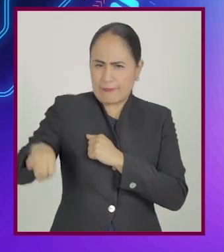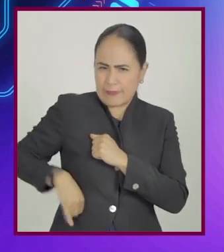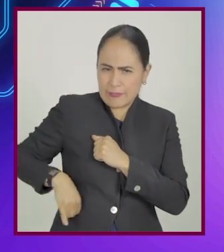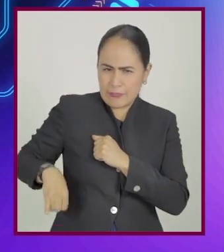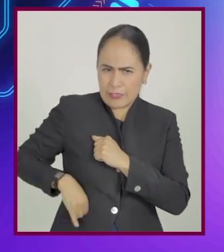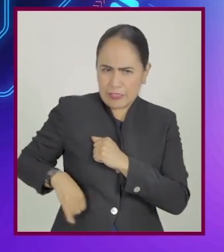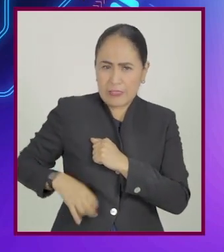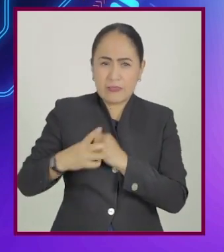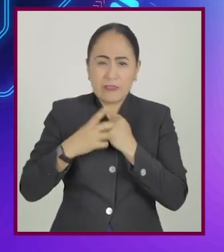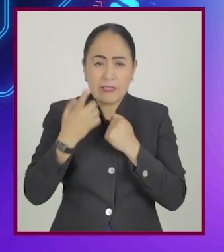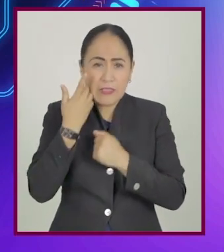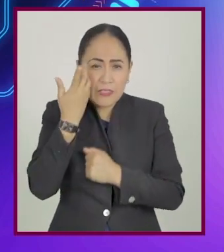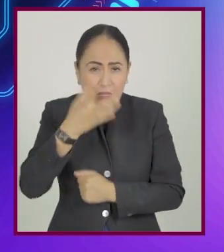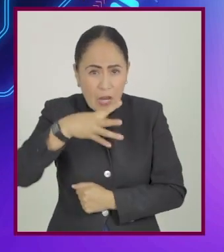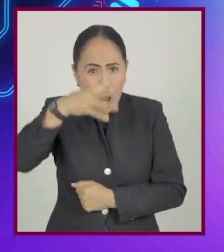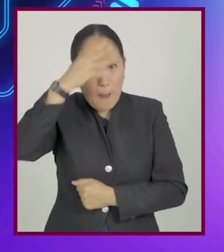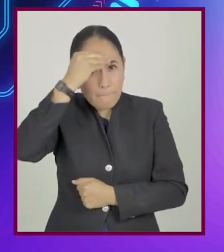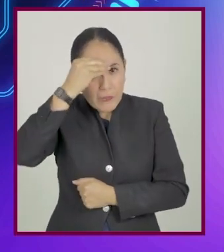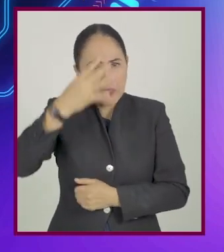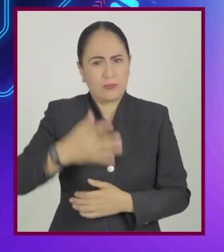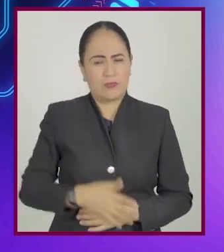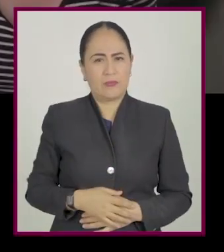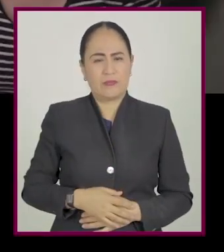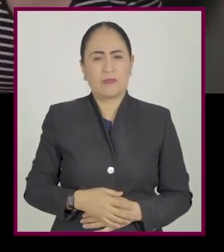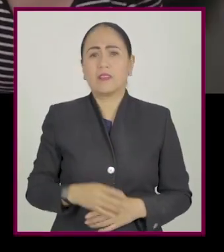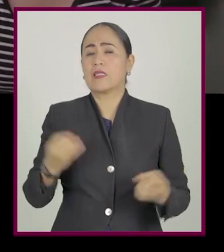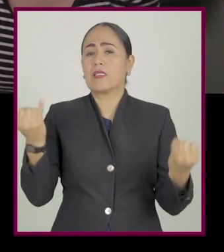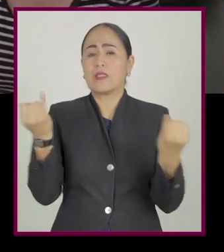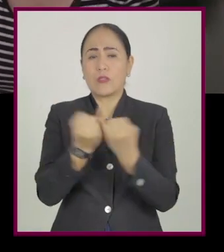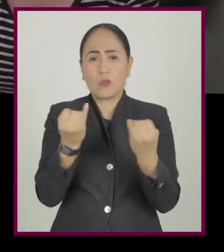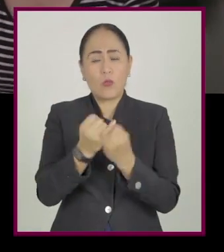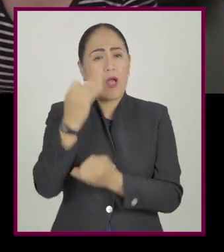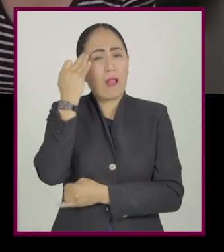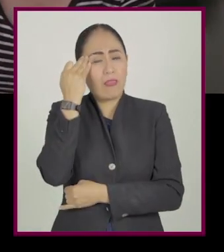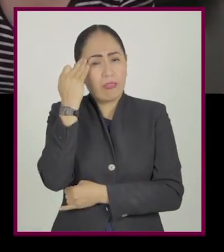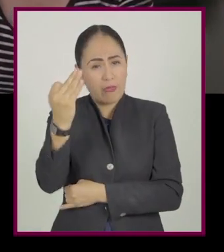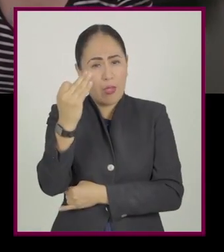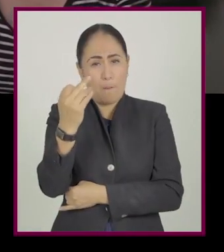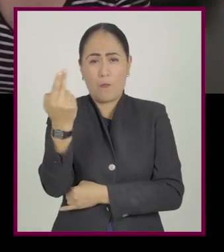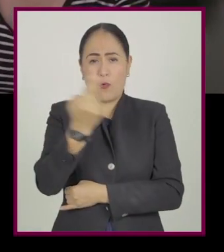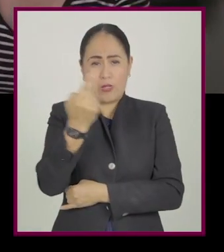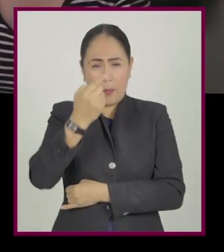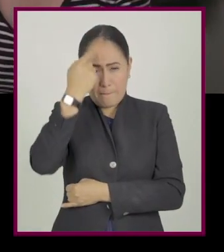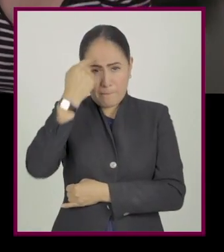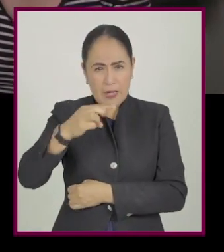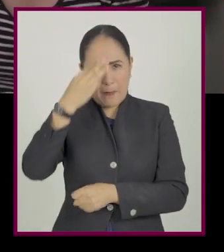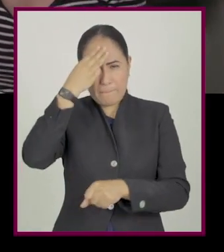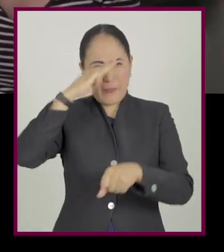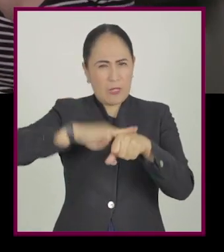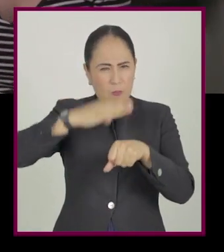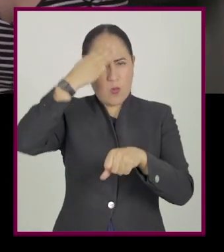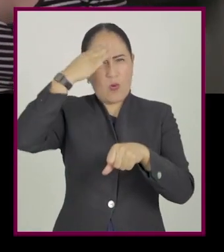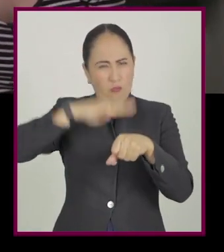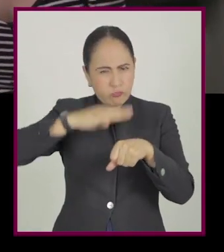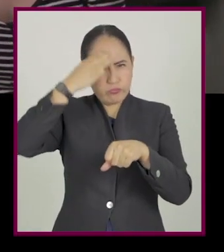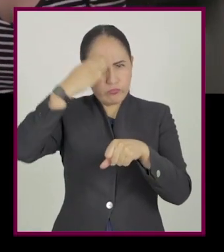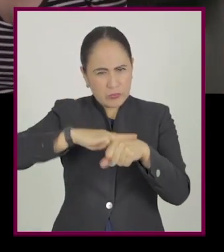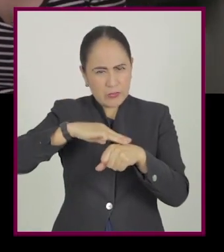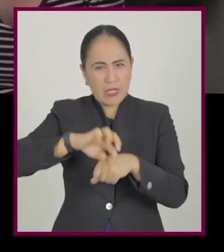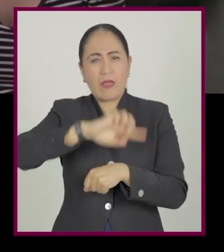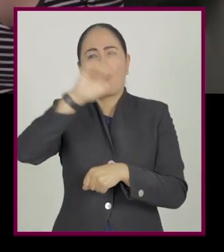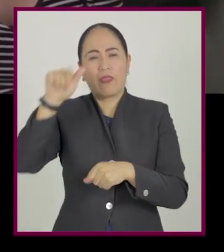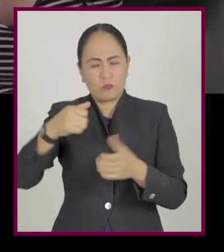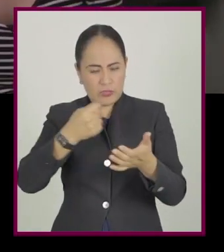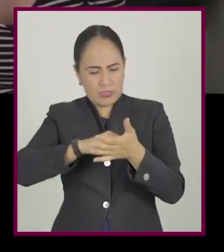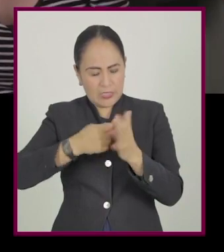deben de tener interés y entusiasmo por aprender. Además de dedicar el tiempo necesario para poder ejercitar la